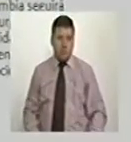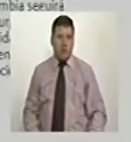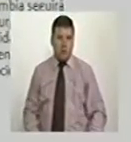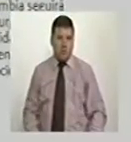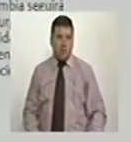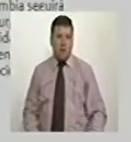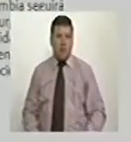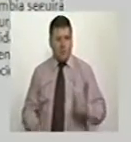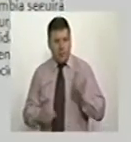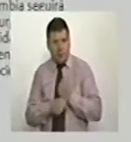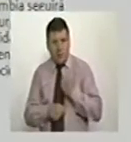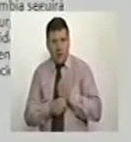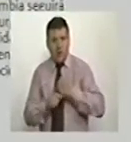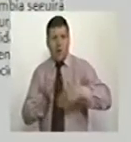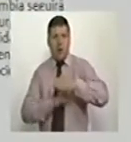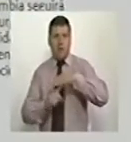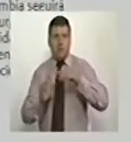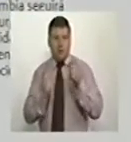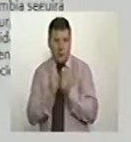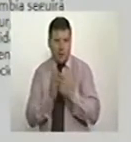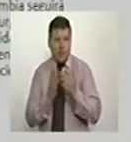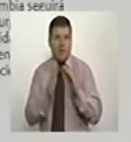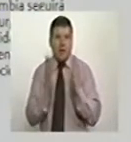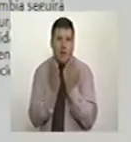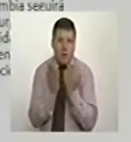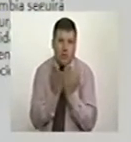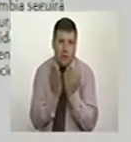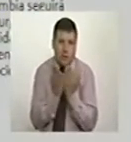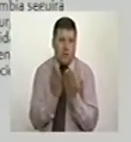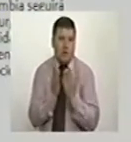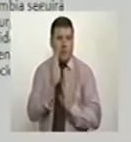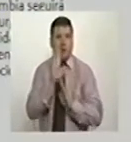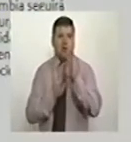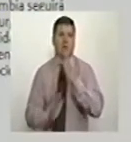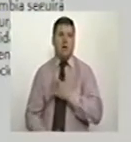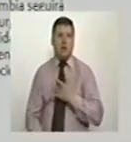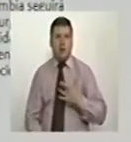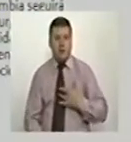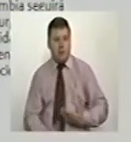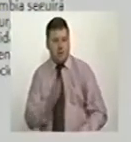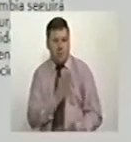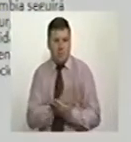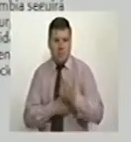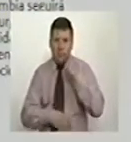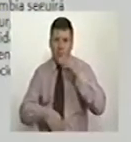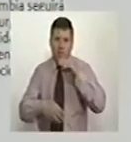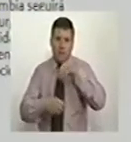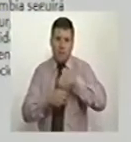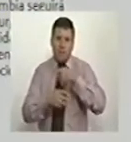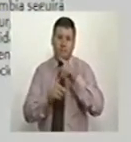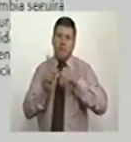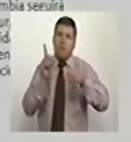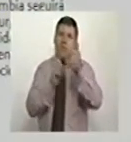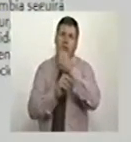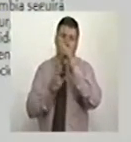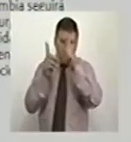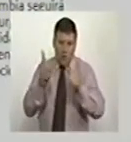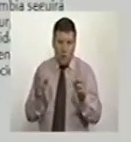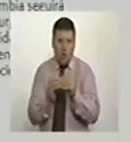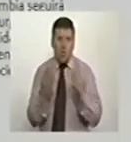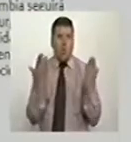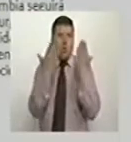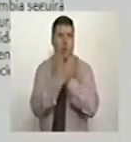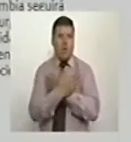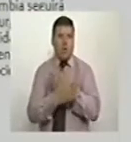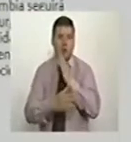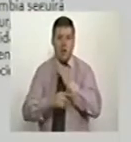laborales, ambientales, educativas, de salud, lucha contra la corrupción y logrará decir una total modernización